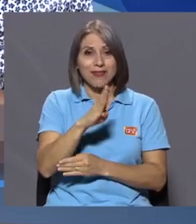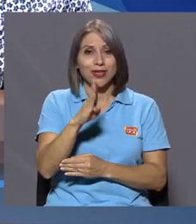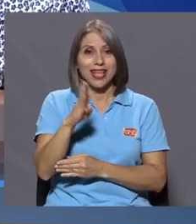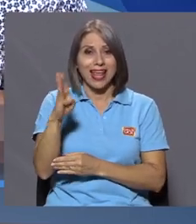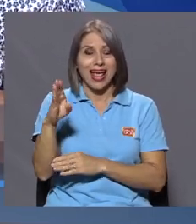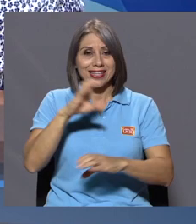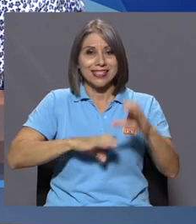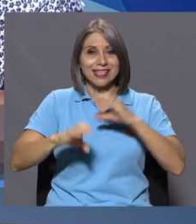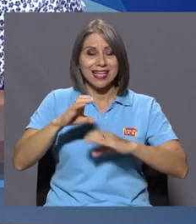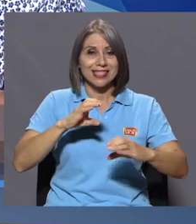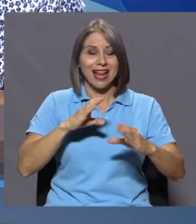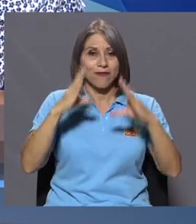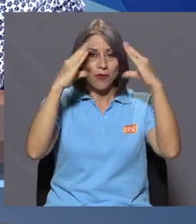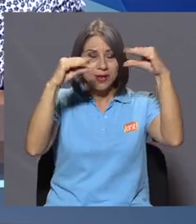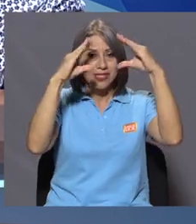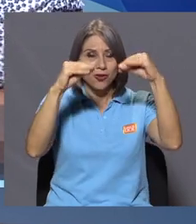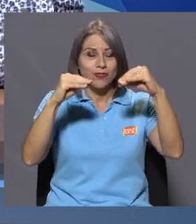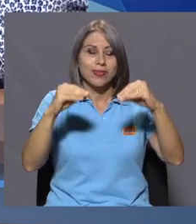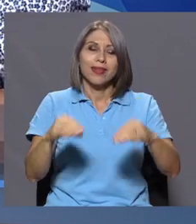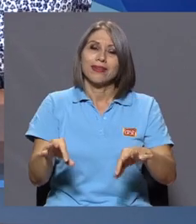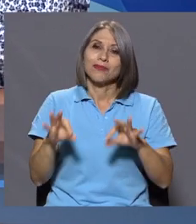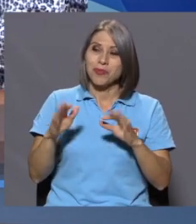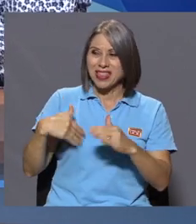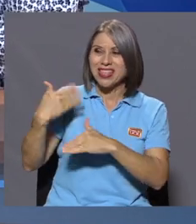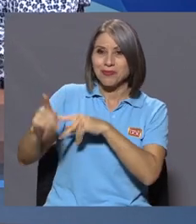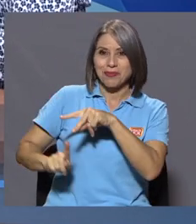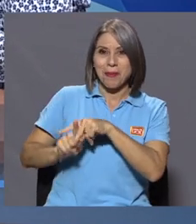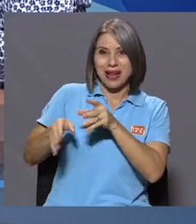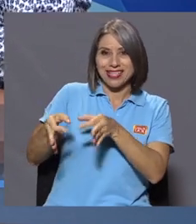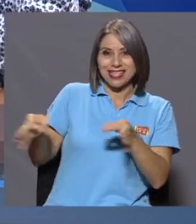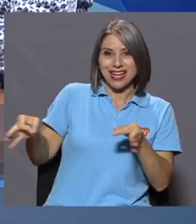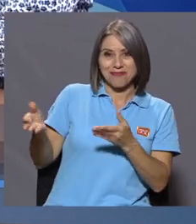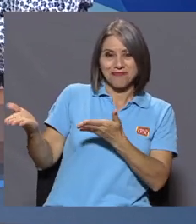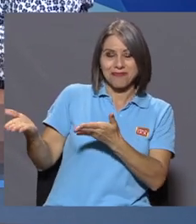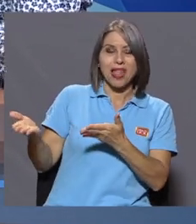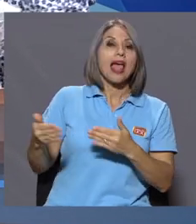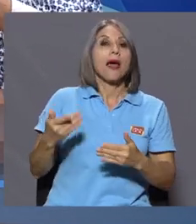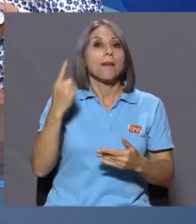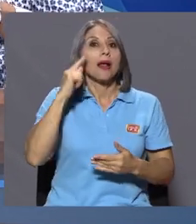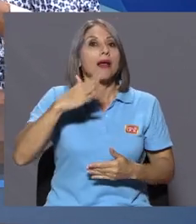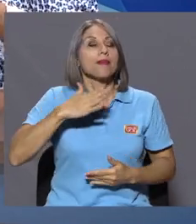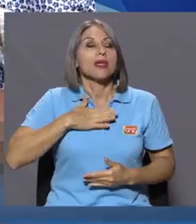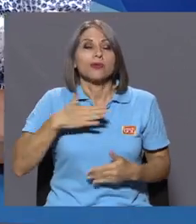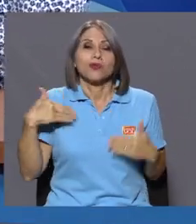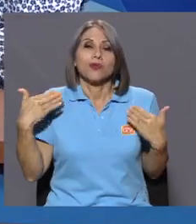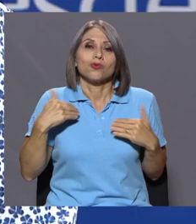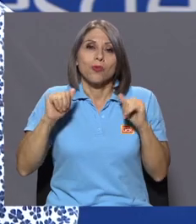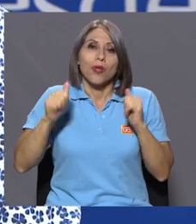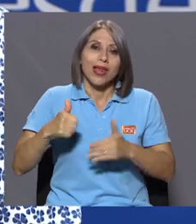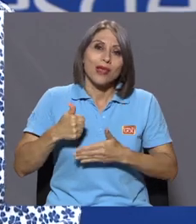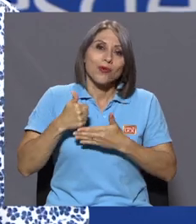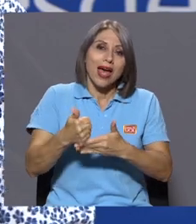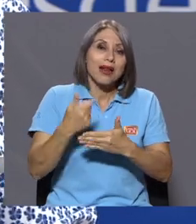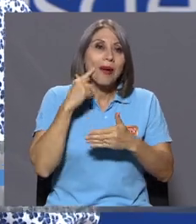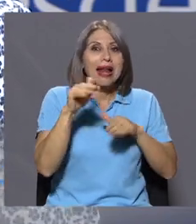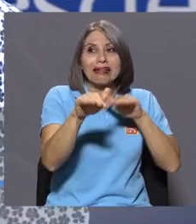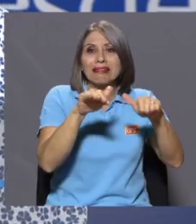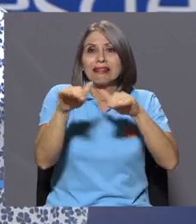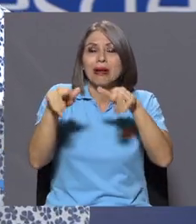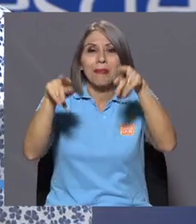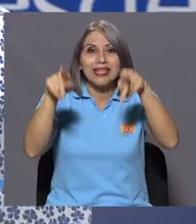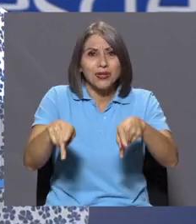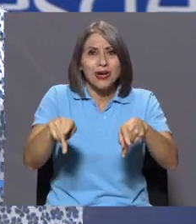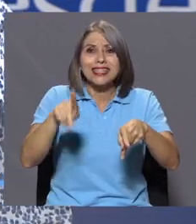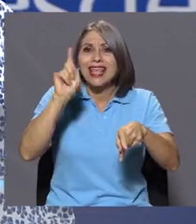bien, Rolando, pues, para desde la U, verdad, es un gusto poderles ayudar en este primer movimiento de convocatoria a estas personas exiliadas de diferentes